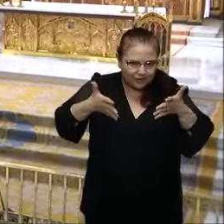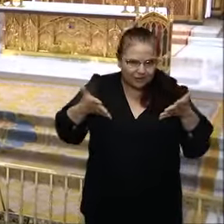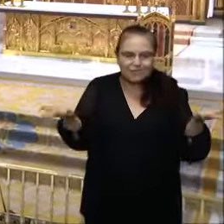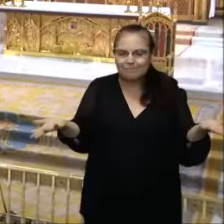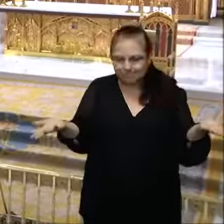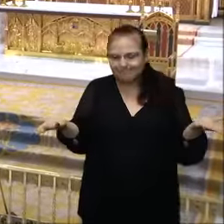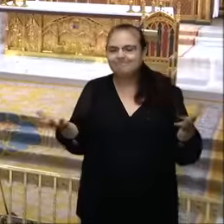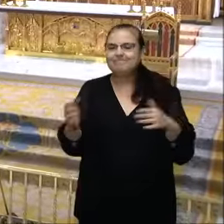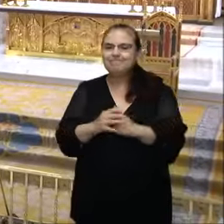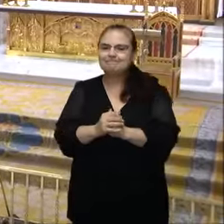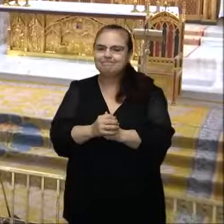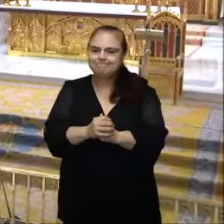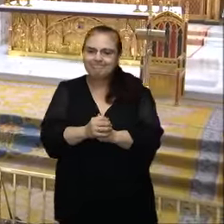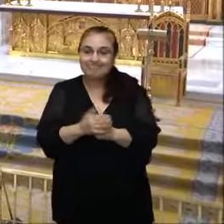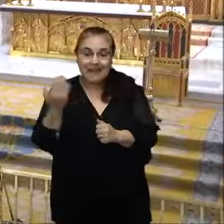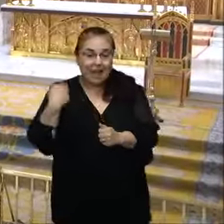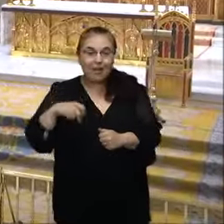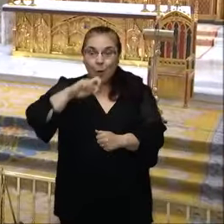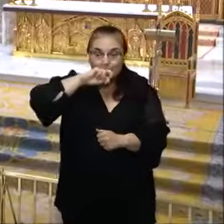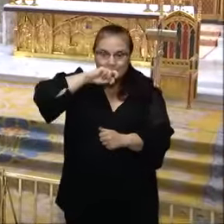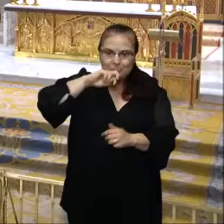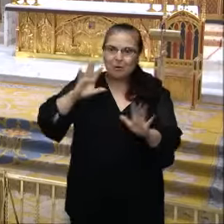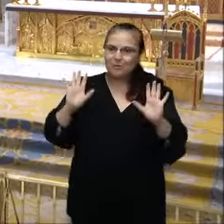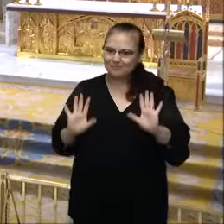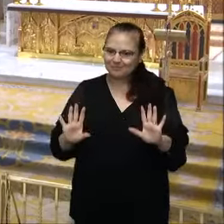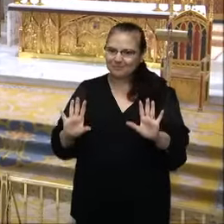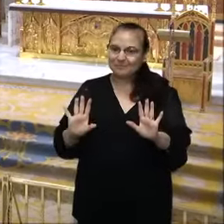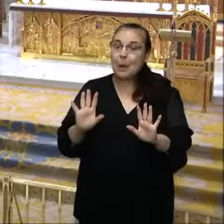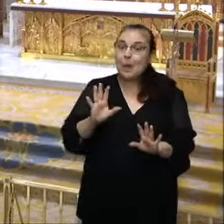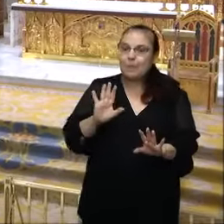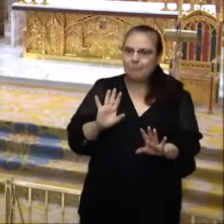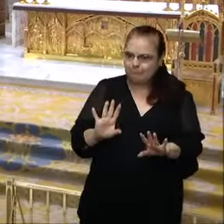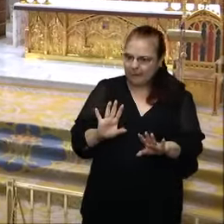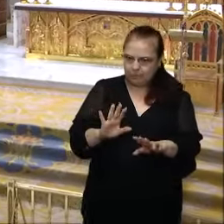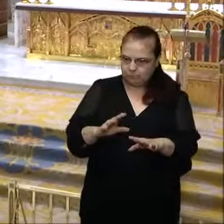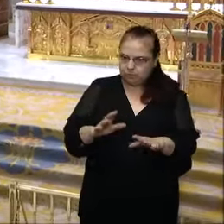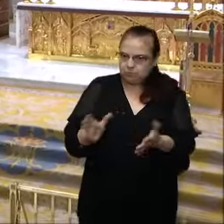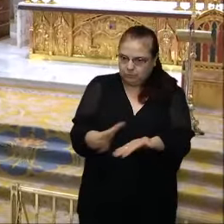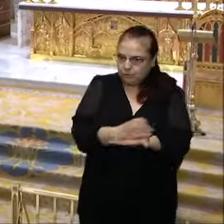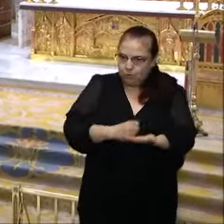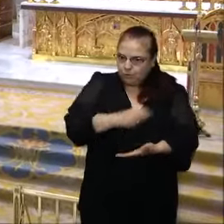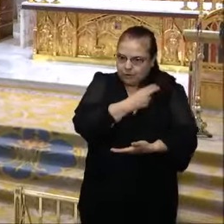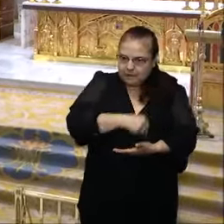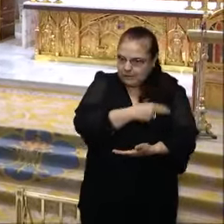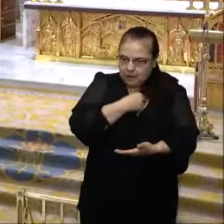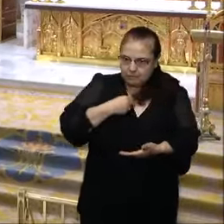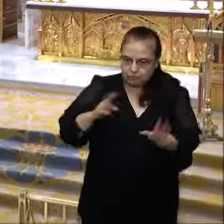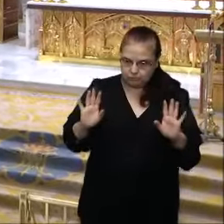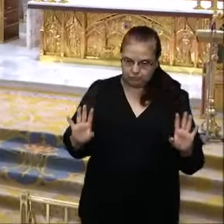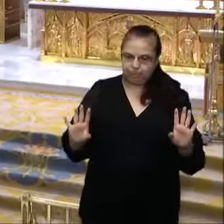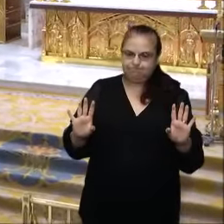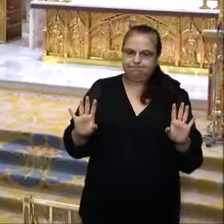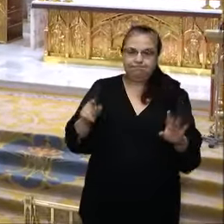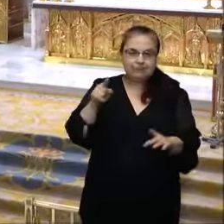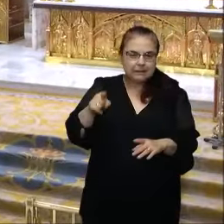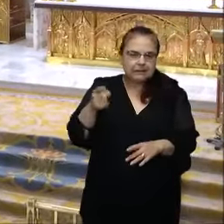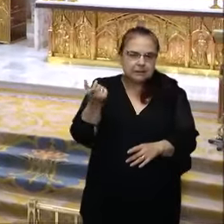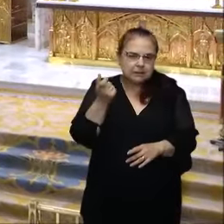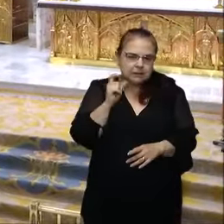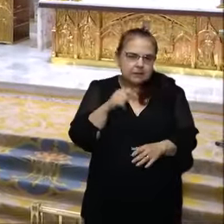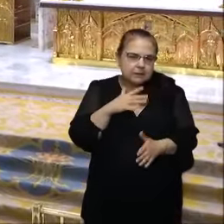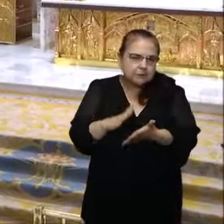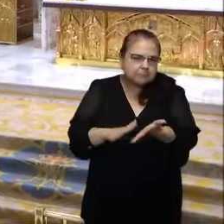ha sido consagrado obispo, pero que es para todos los cristianos, como veis. Esas palabritas hay que